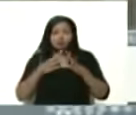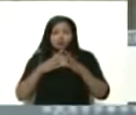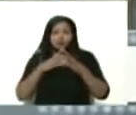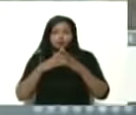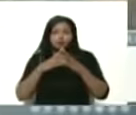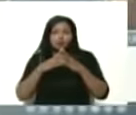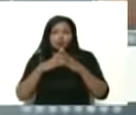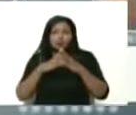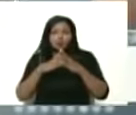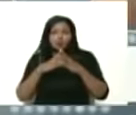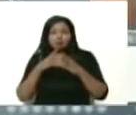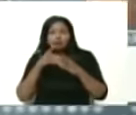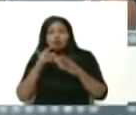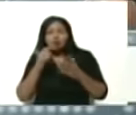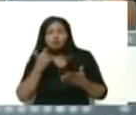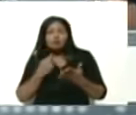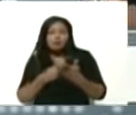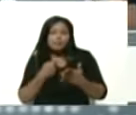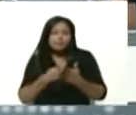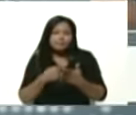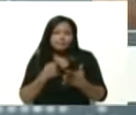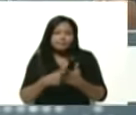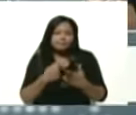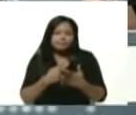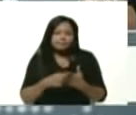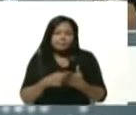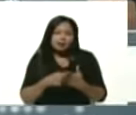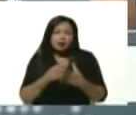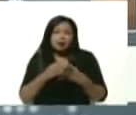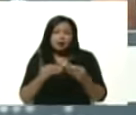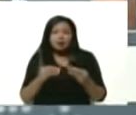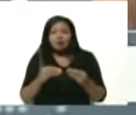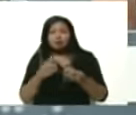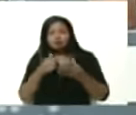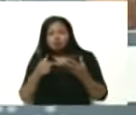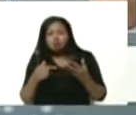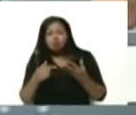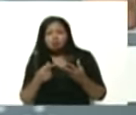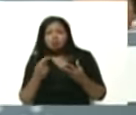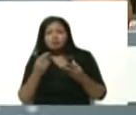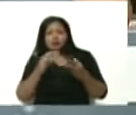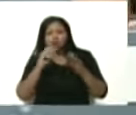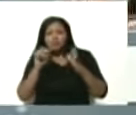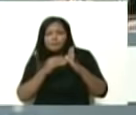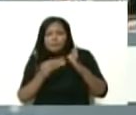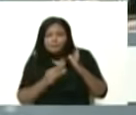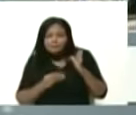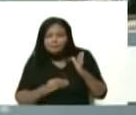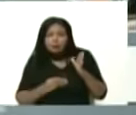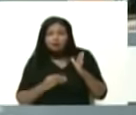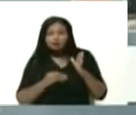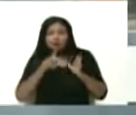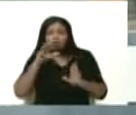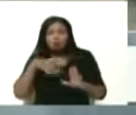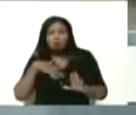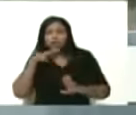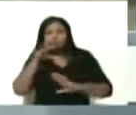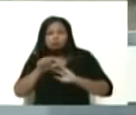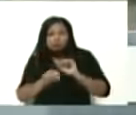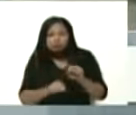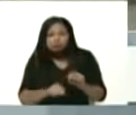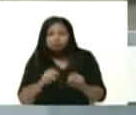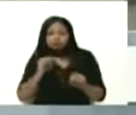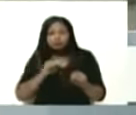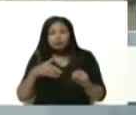de aranceles que nos permitan tener lo que son los repuestos las partes y piezas un poco más accesibles para que